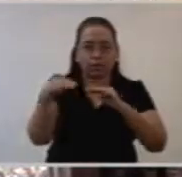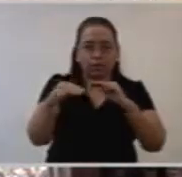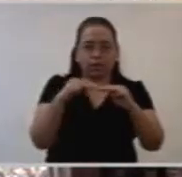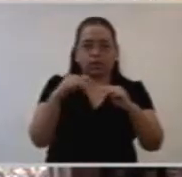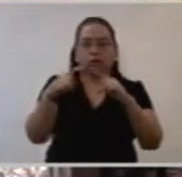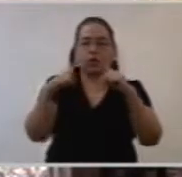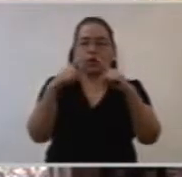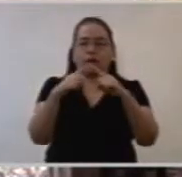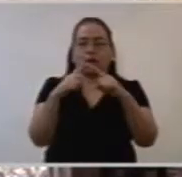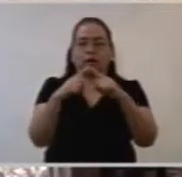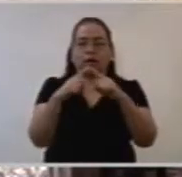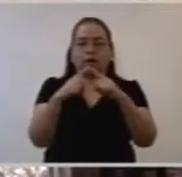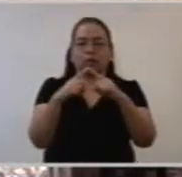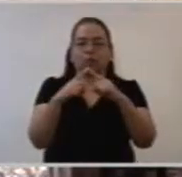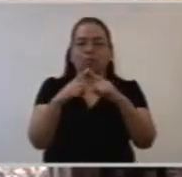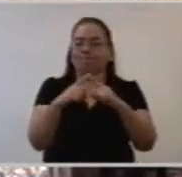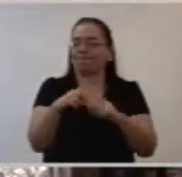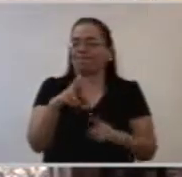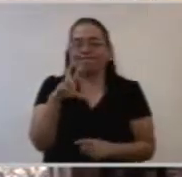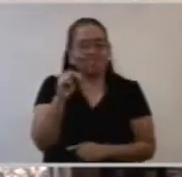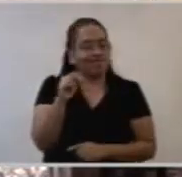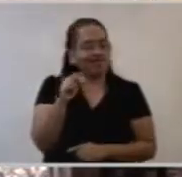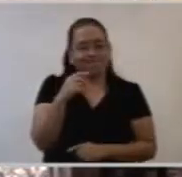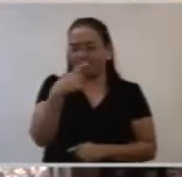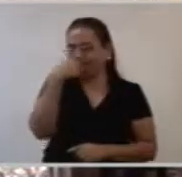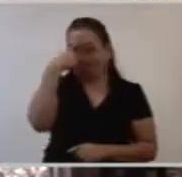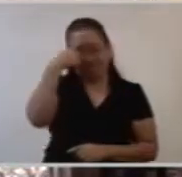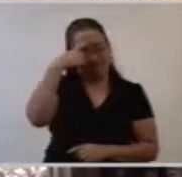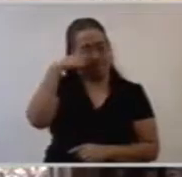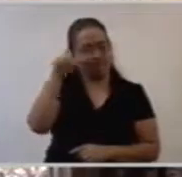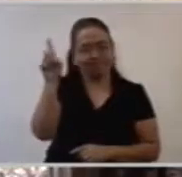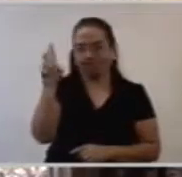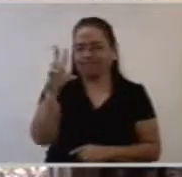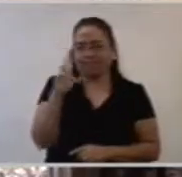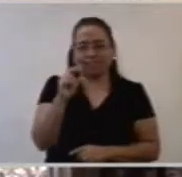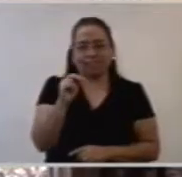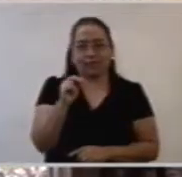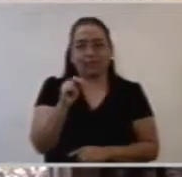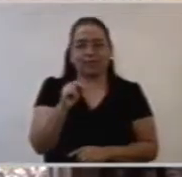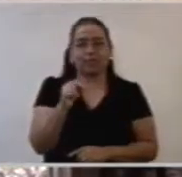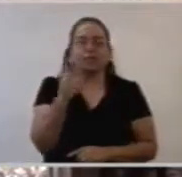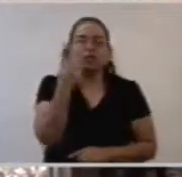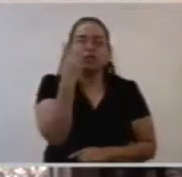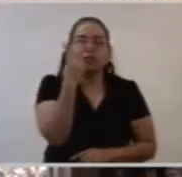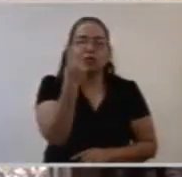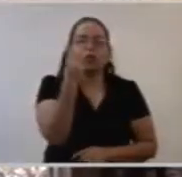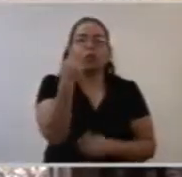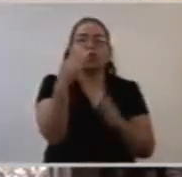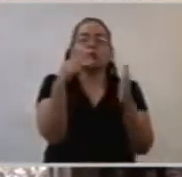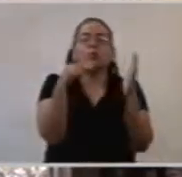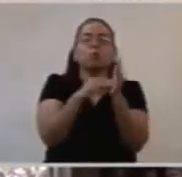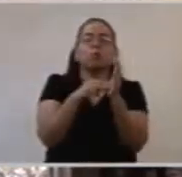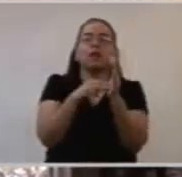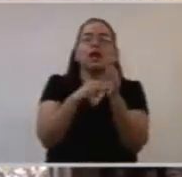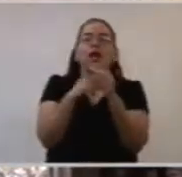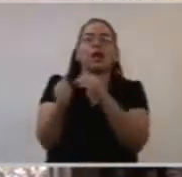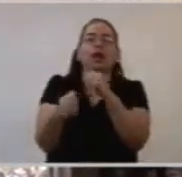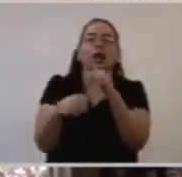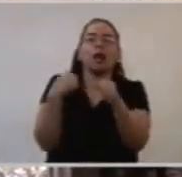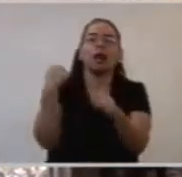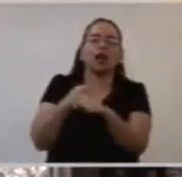nunca ha sido fácil. Llevamos casi dos mil años del cristianismo.